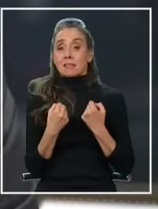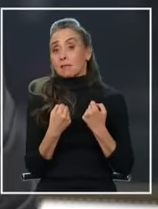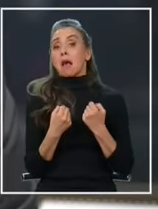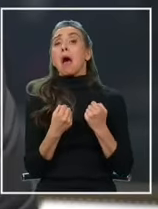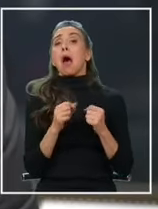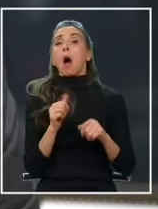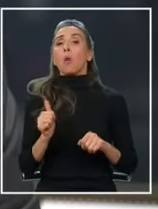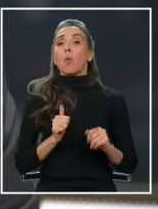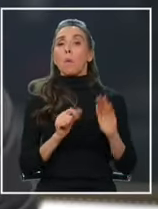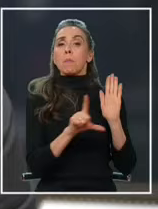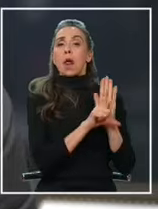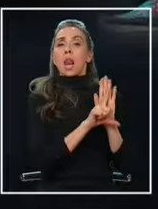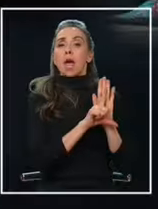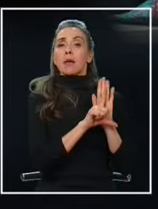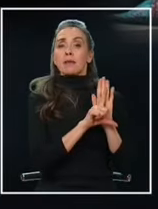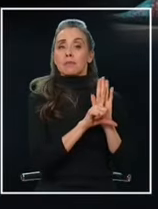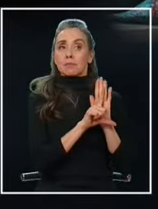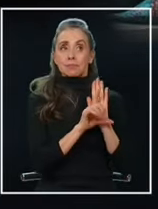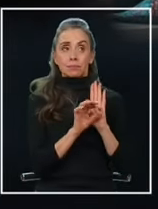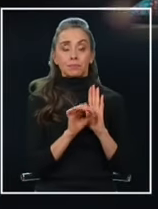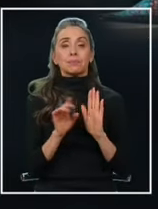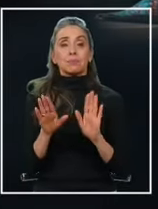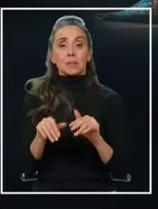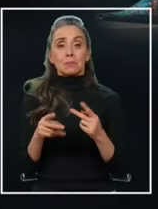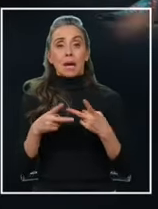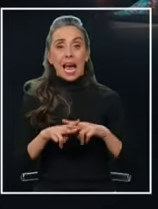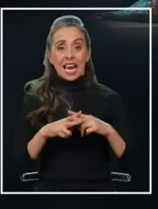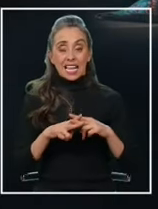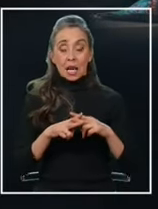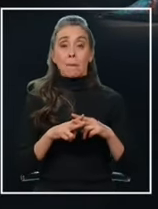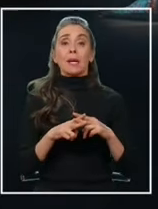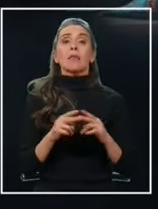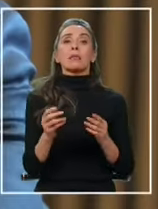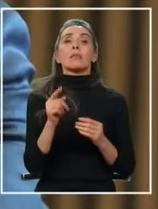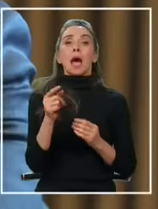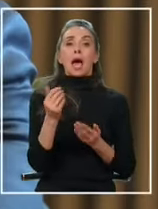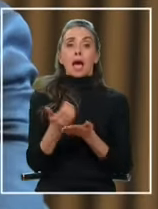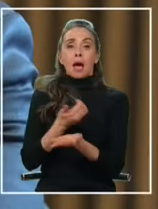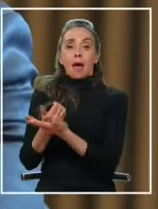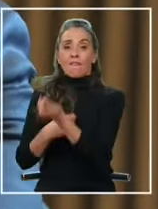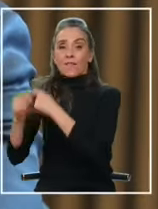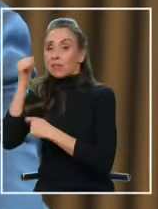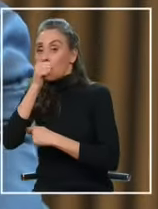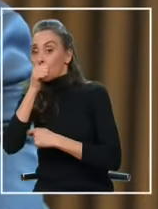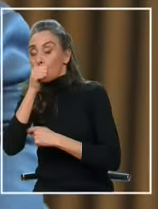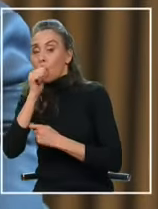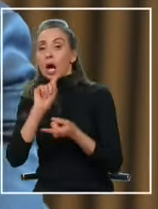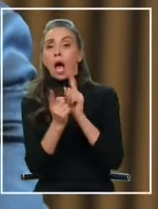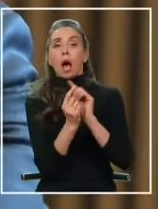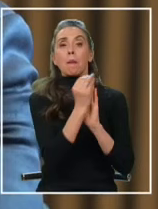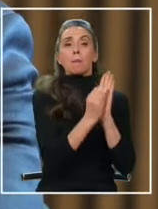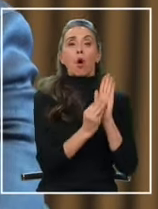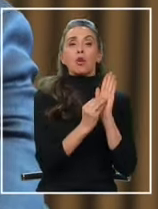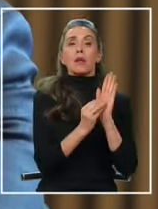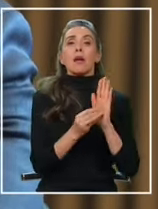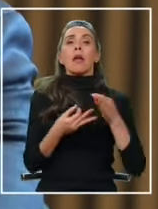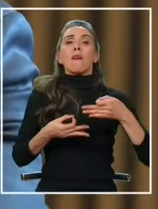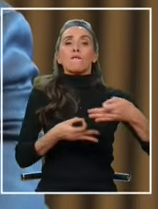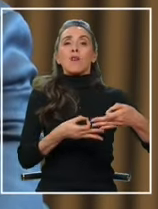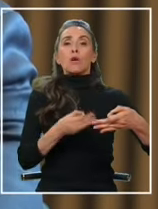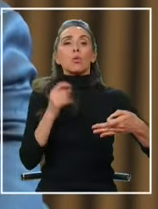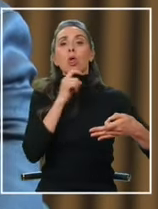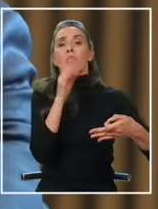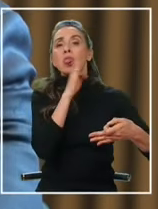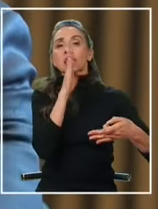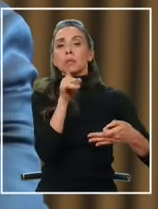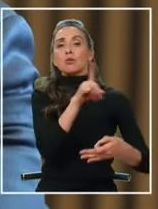de visita a la empresa usan esas mismas herramientas después para blanquear esos capitales por eso es tan importante esta investigación porque a